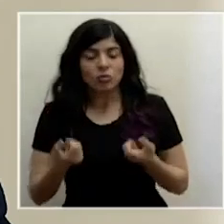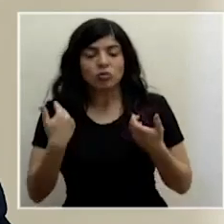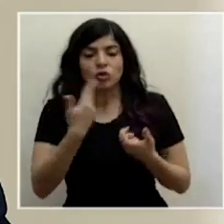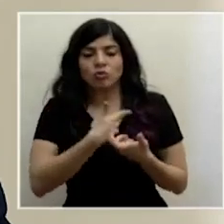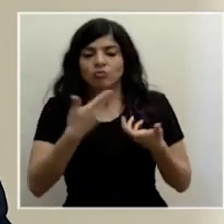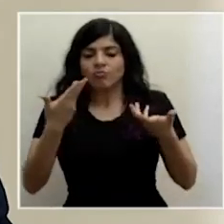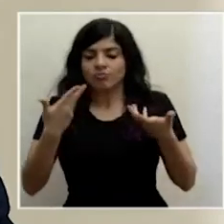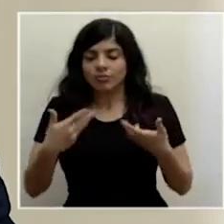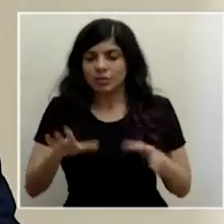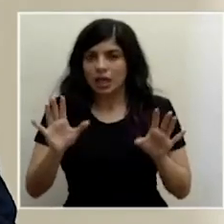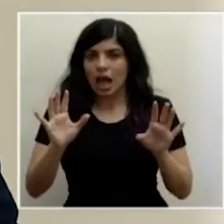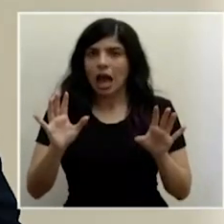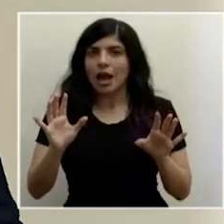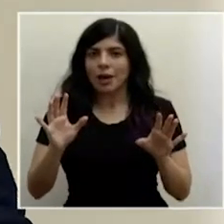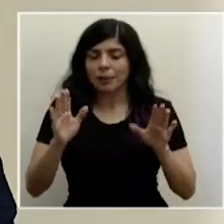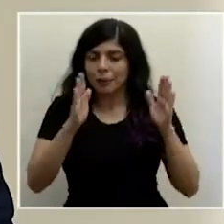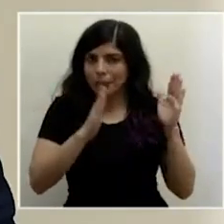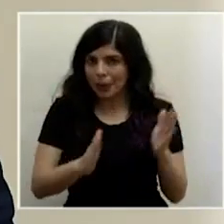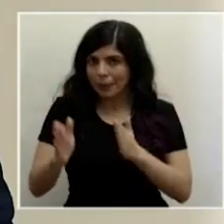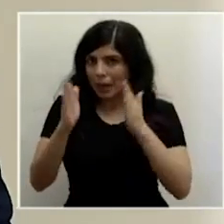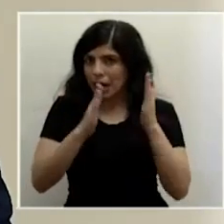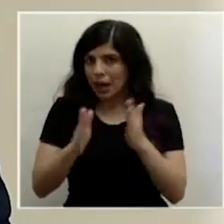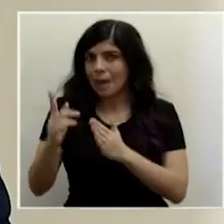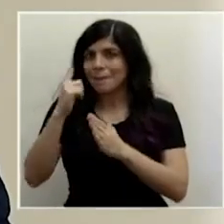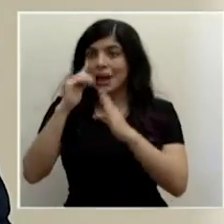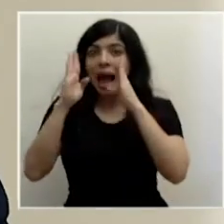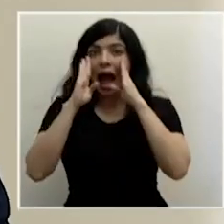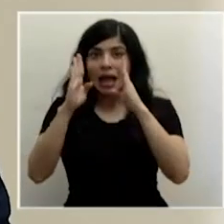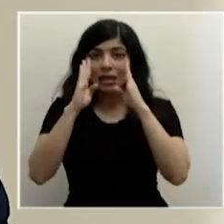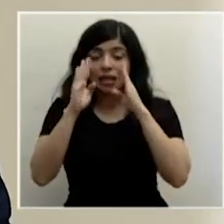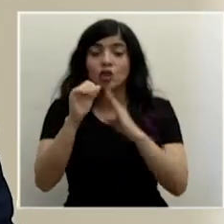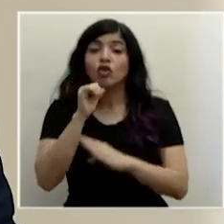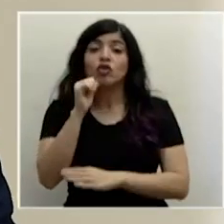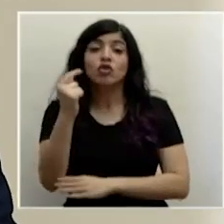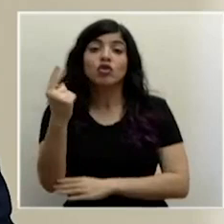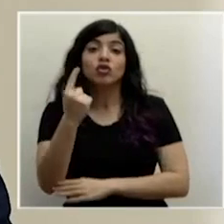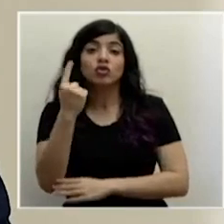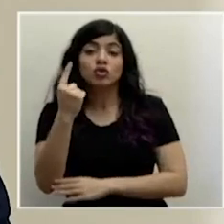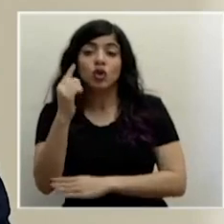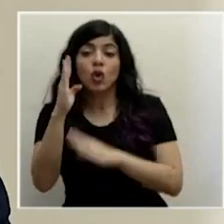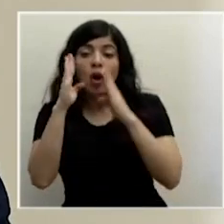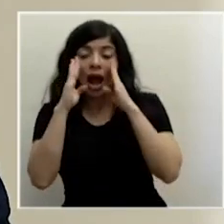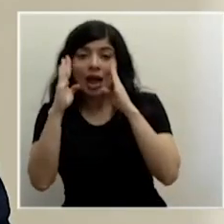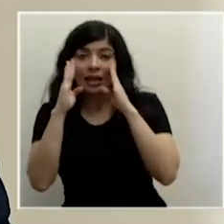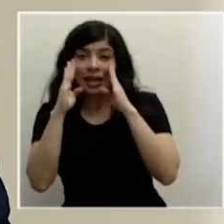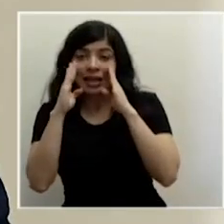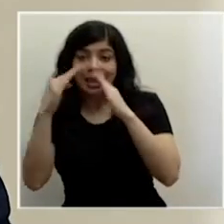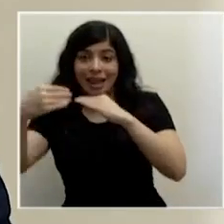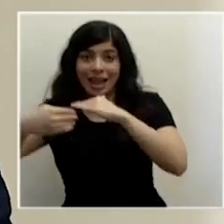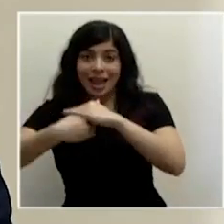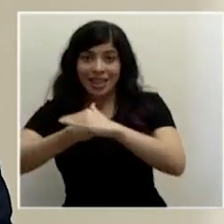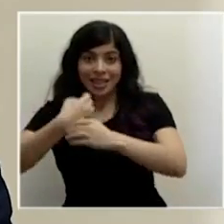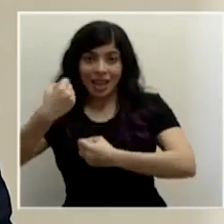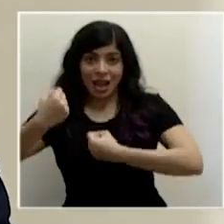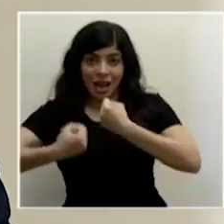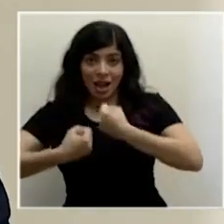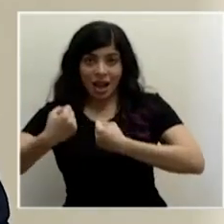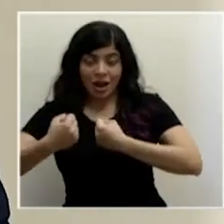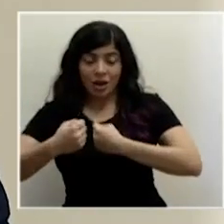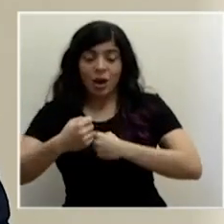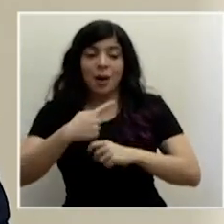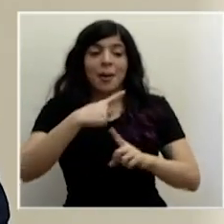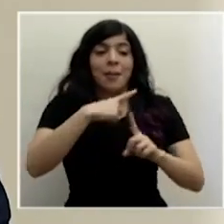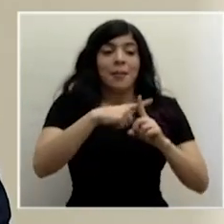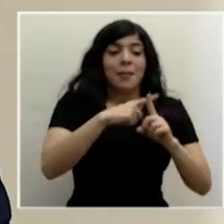preparado para poder atender no solamente ese ingreso en automóvil y en las